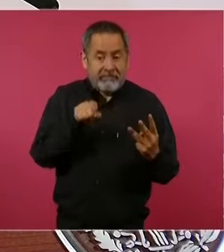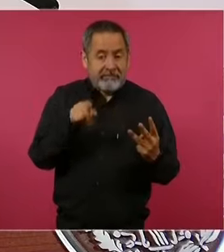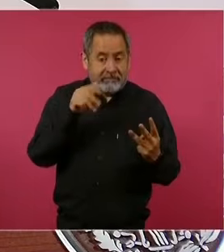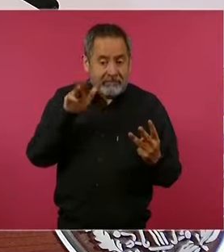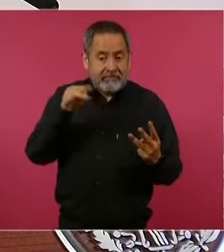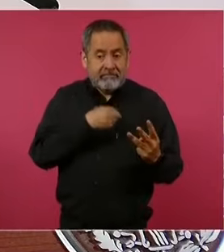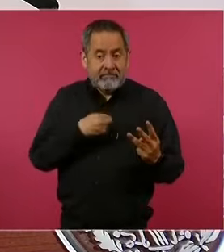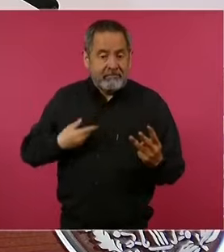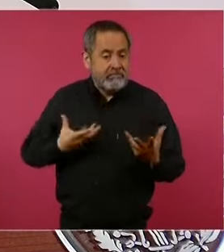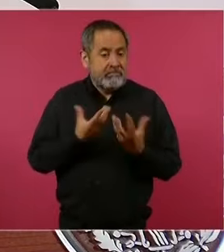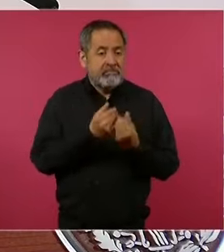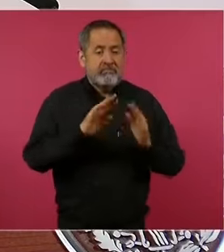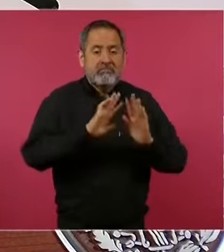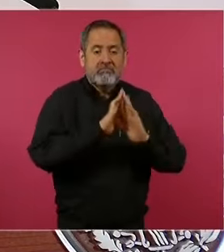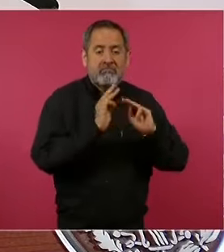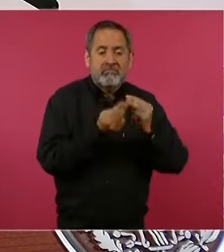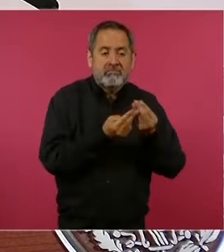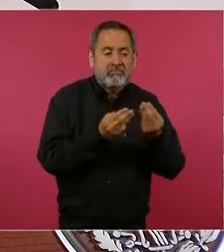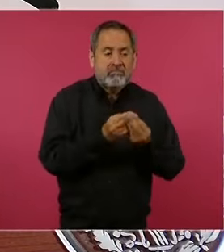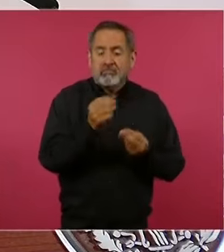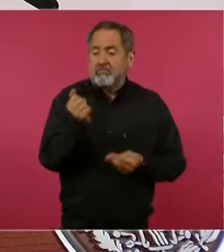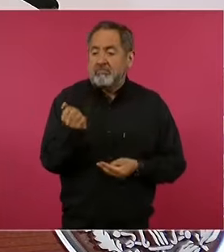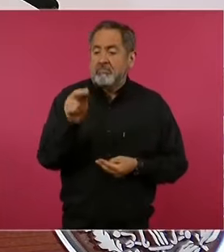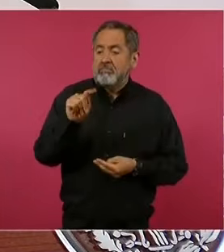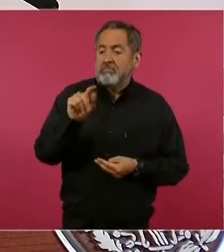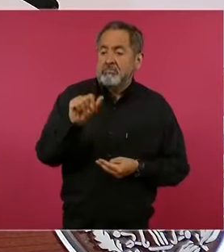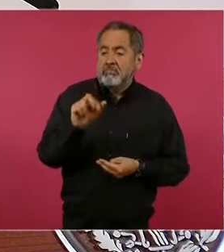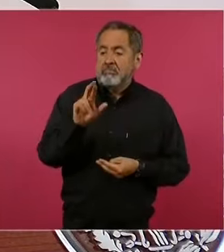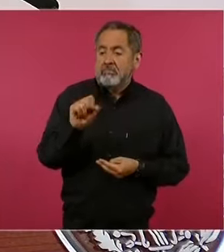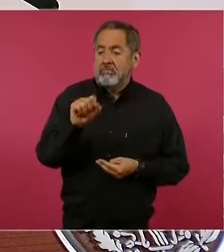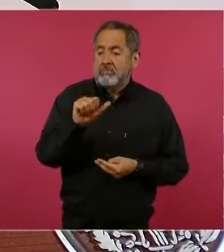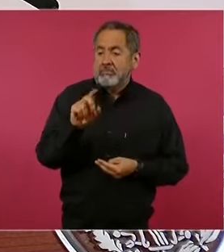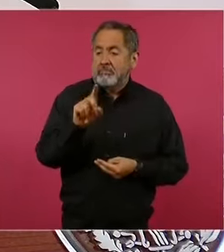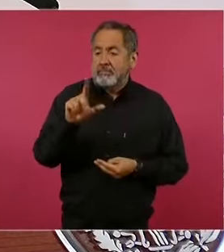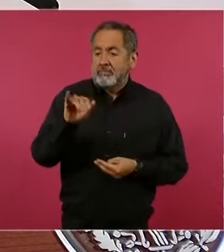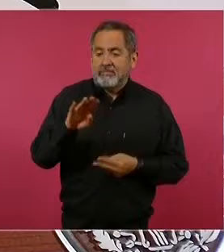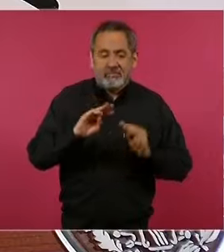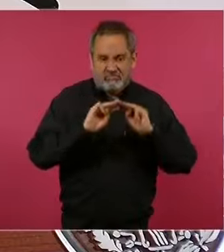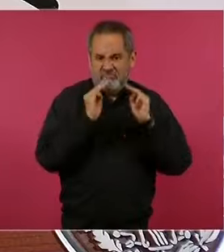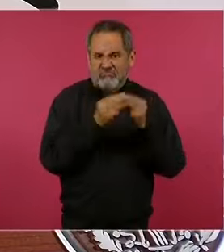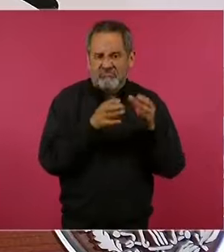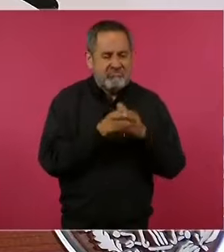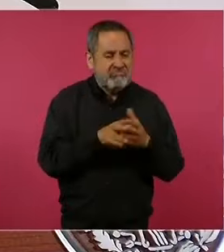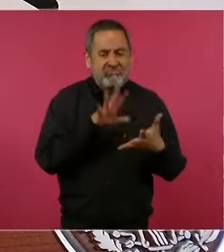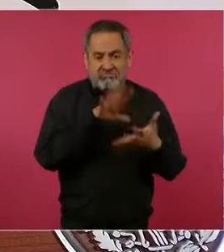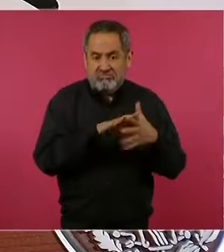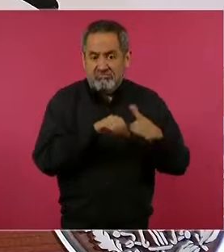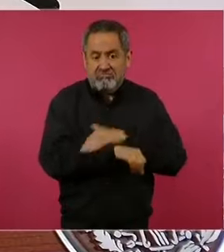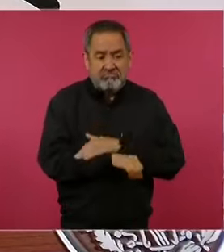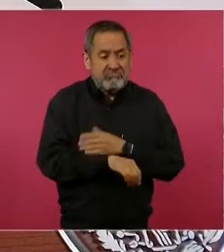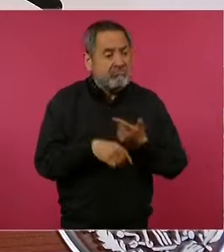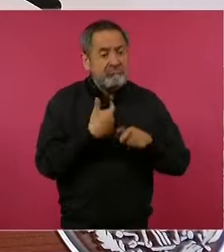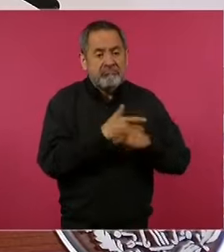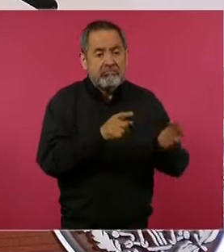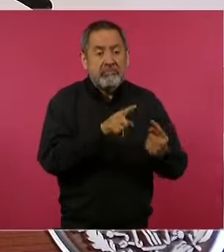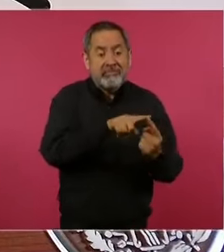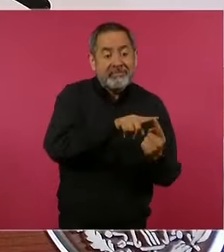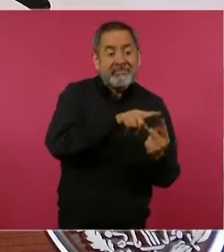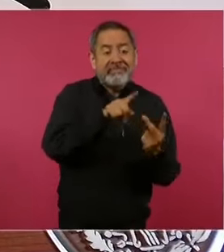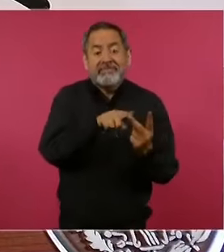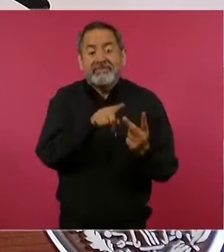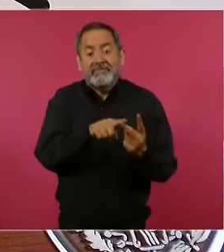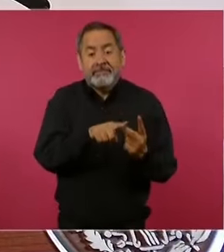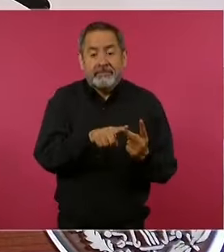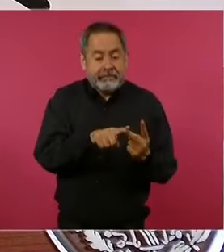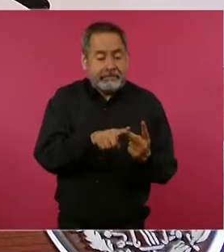cártel de Santa Rosa de Lima y uno de ellos es el hijo del señor